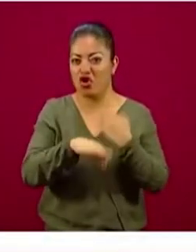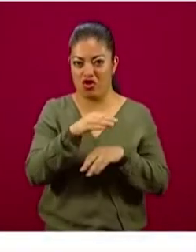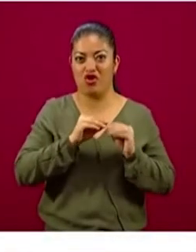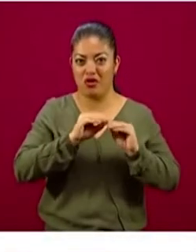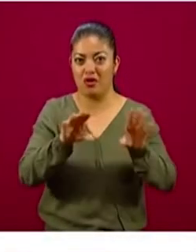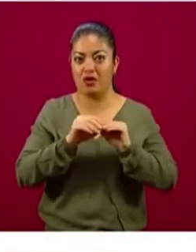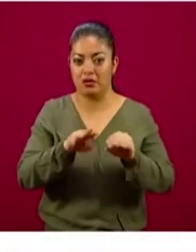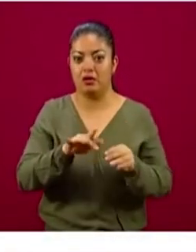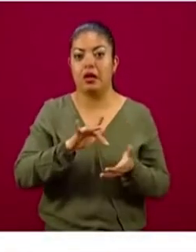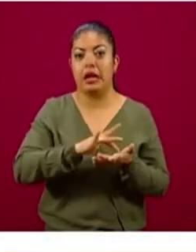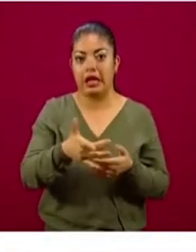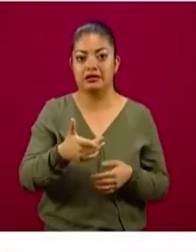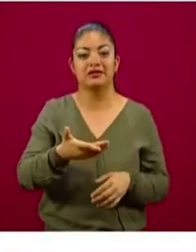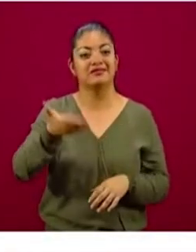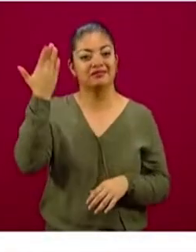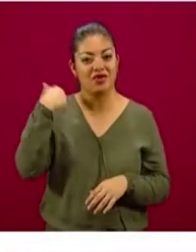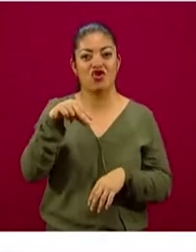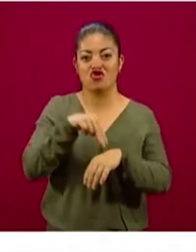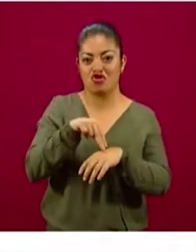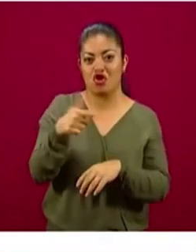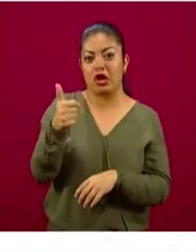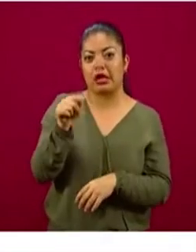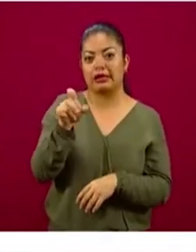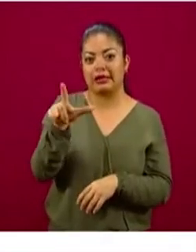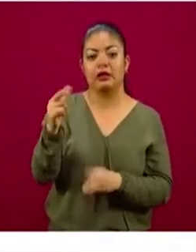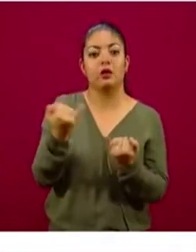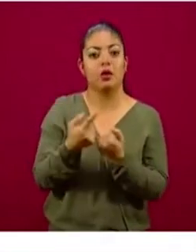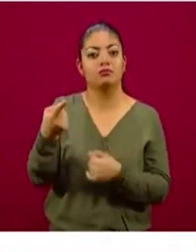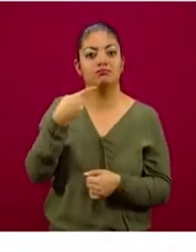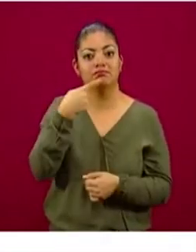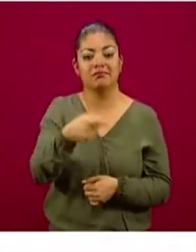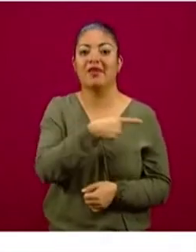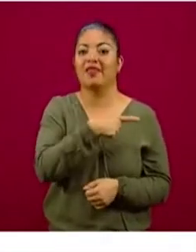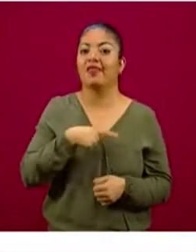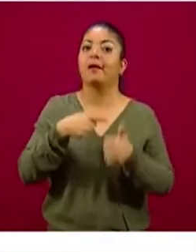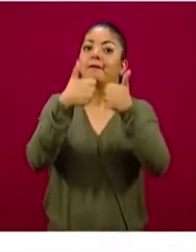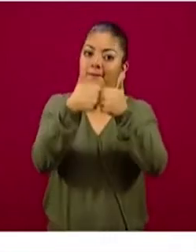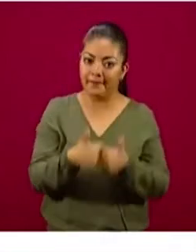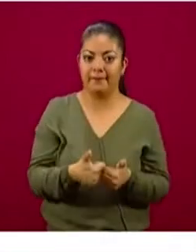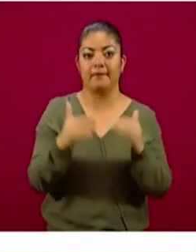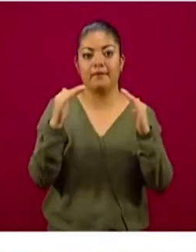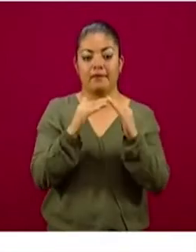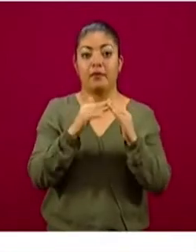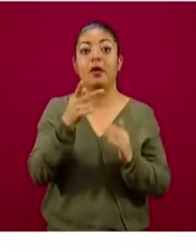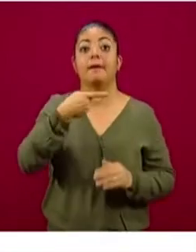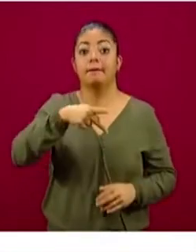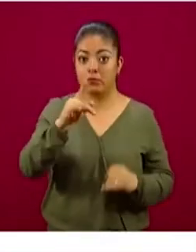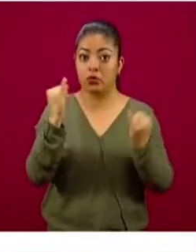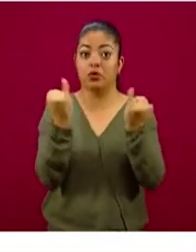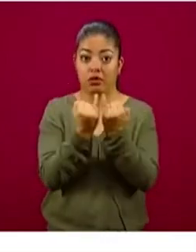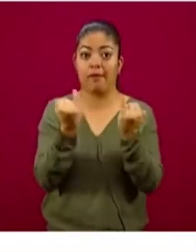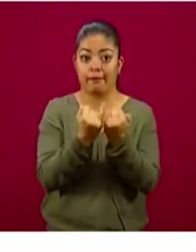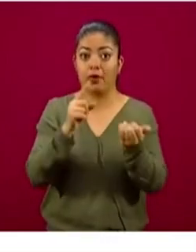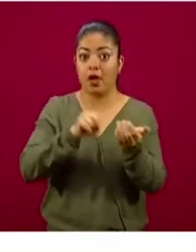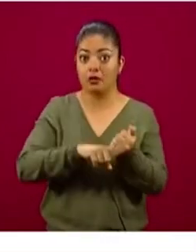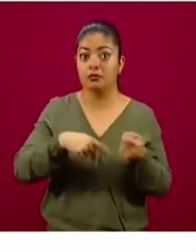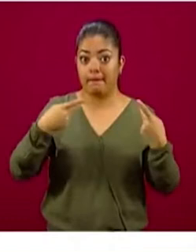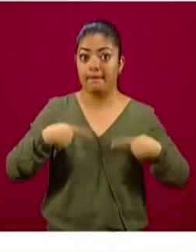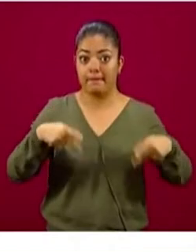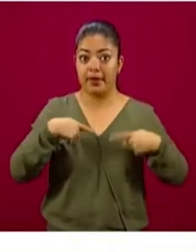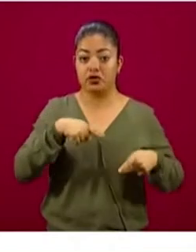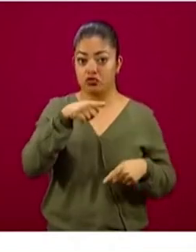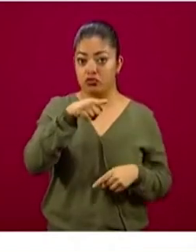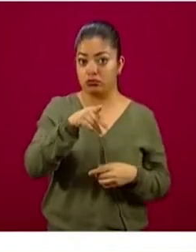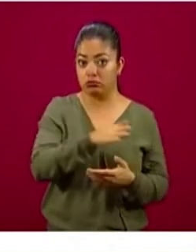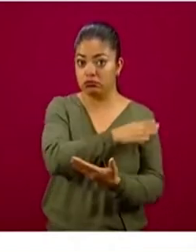López-Gatell en conferencias previas ha señalado que nos debemos de quedar en casa, pero que también algunos de las personas que acuden a